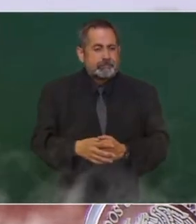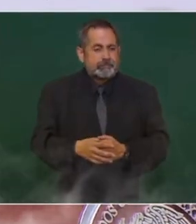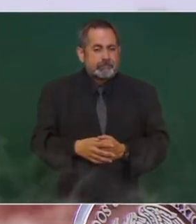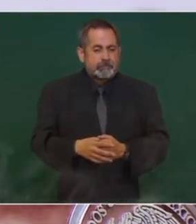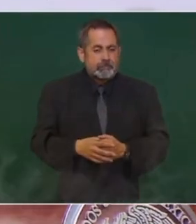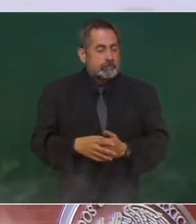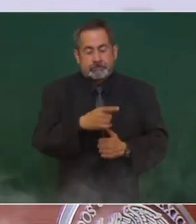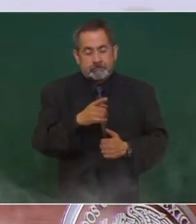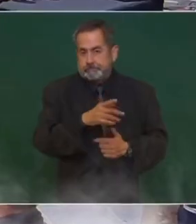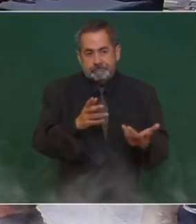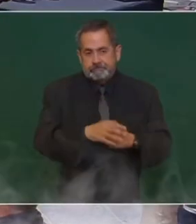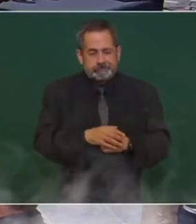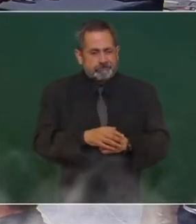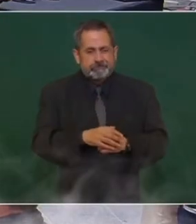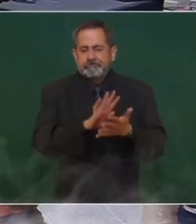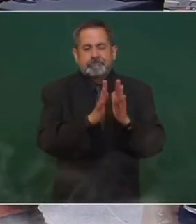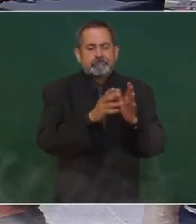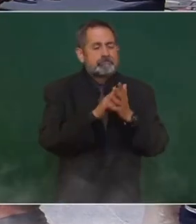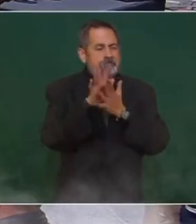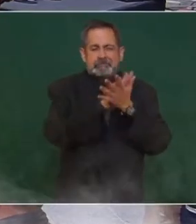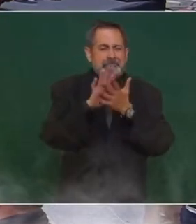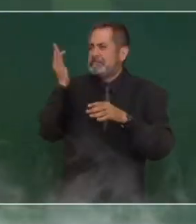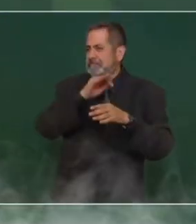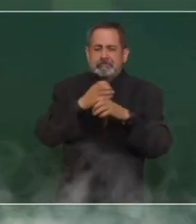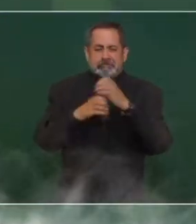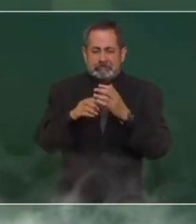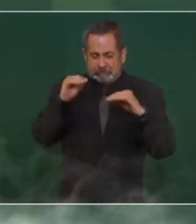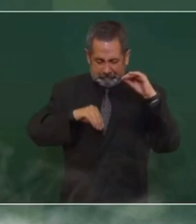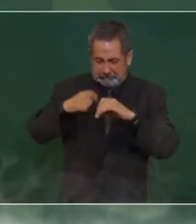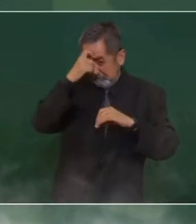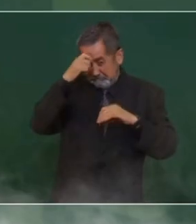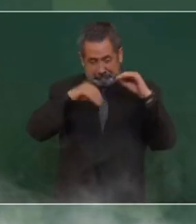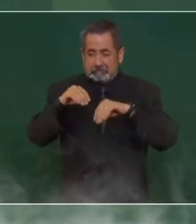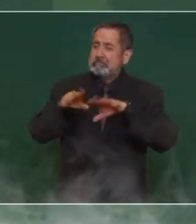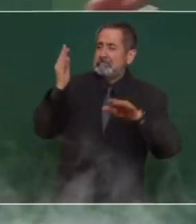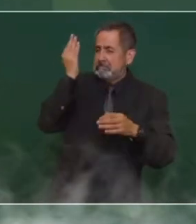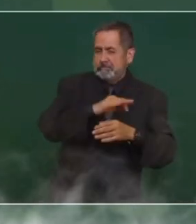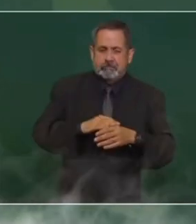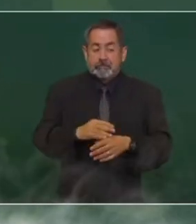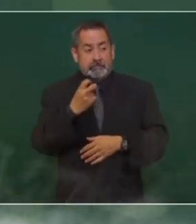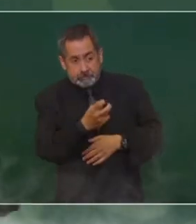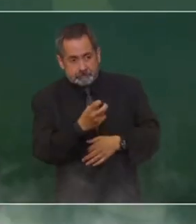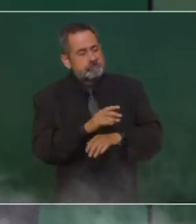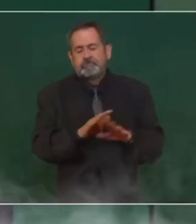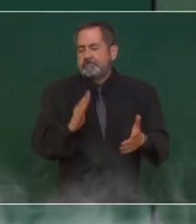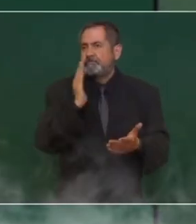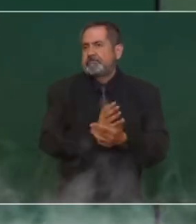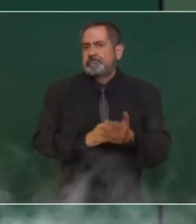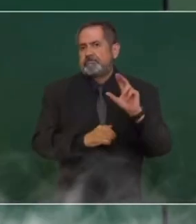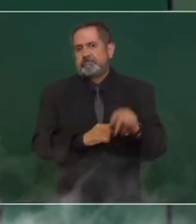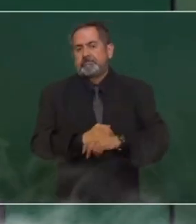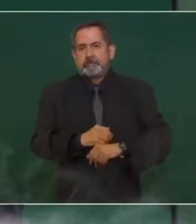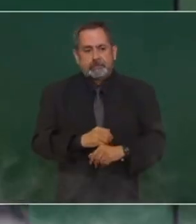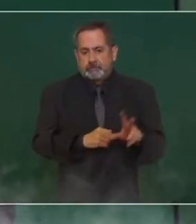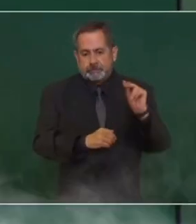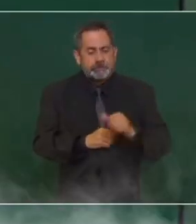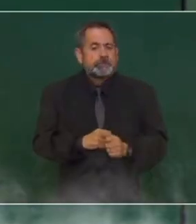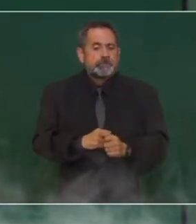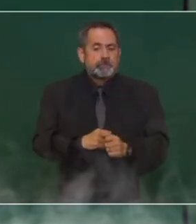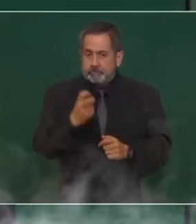Y son capaces de distorsionar las cosas. Eso ya no es